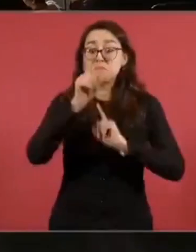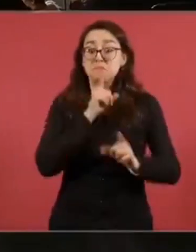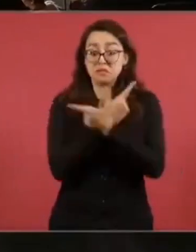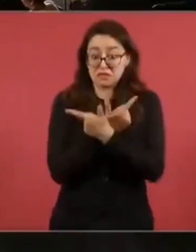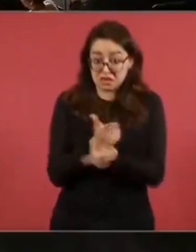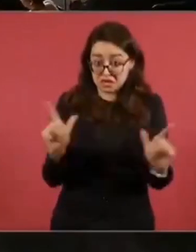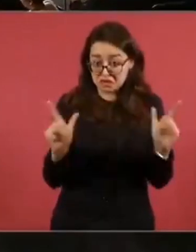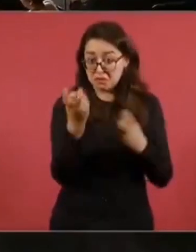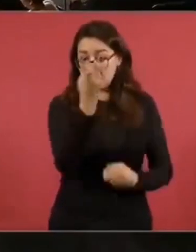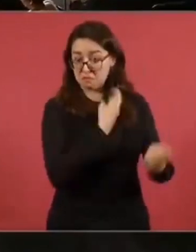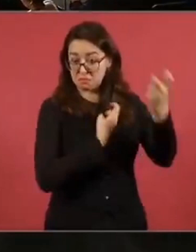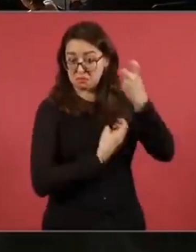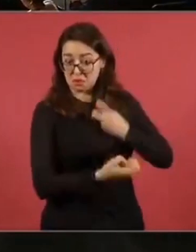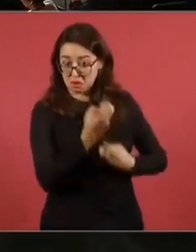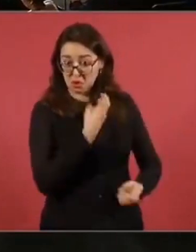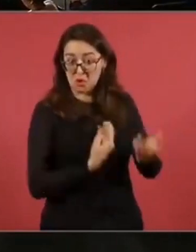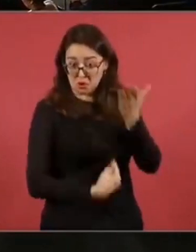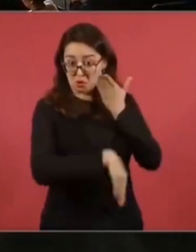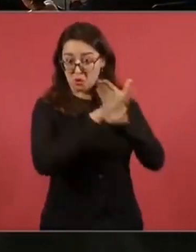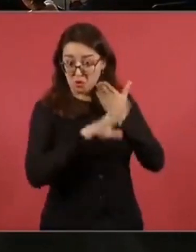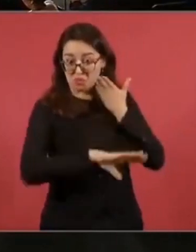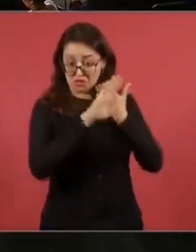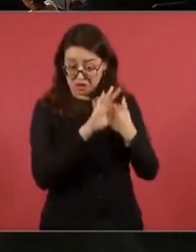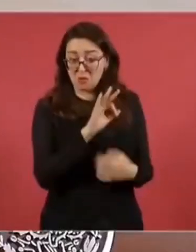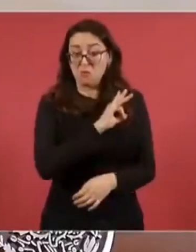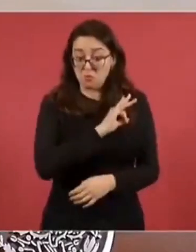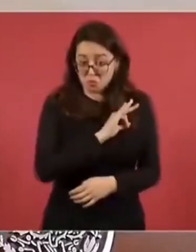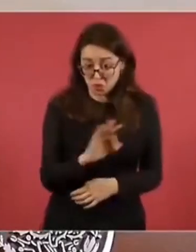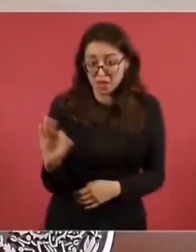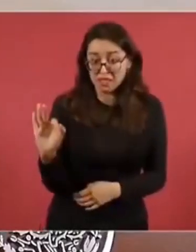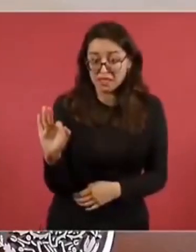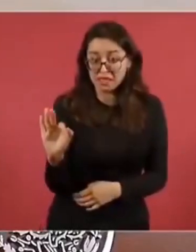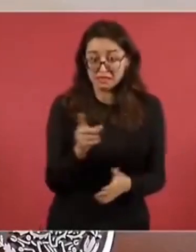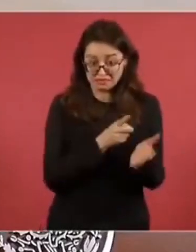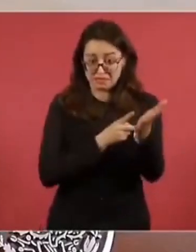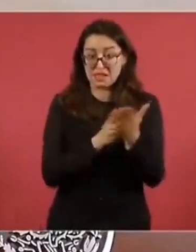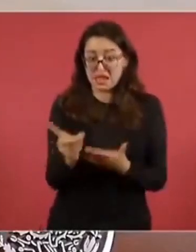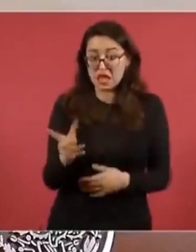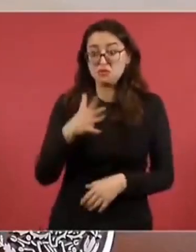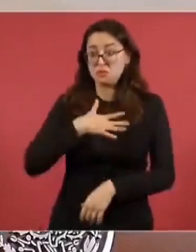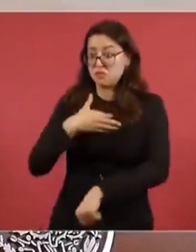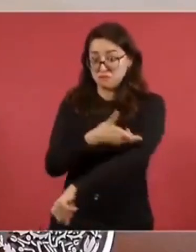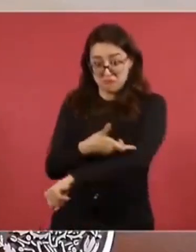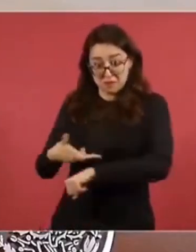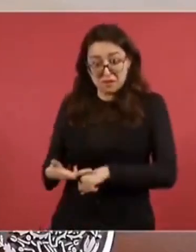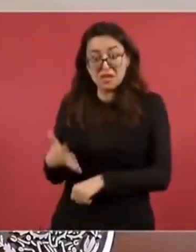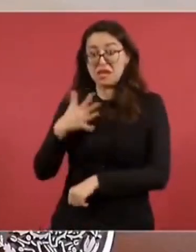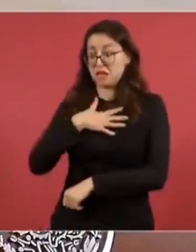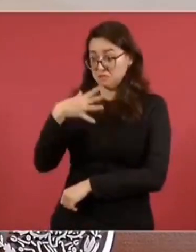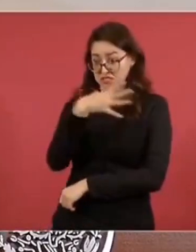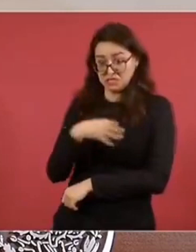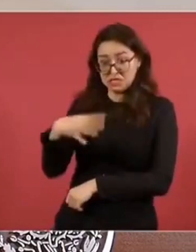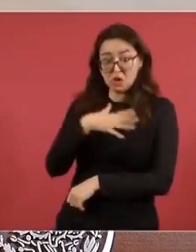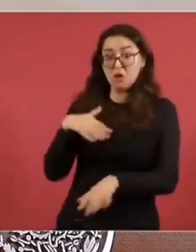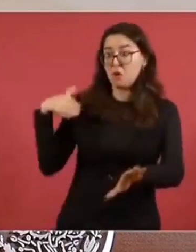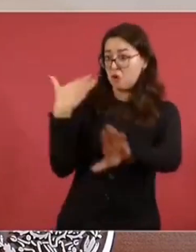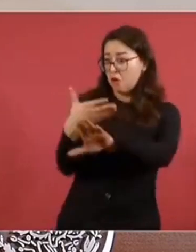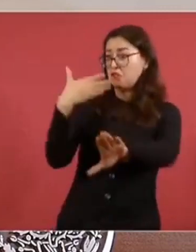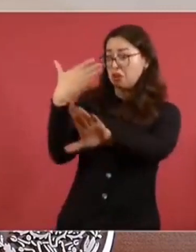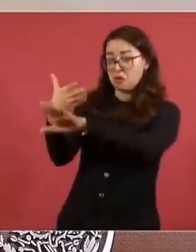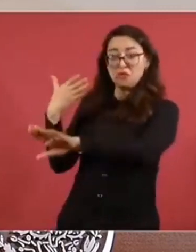Él tiene derecho… privado. Ella tiene derecho a calumniarme, a mí, a mi familia, a mis hijos, además